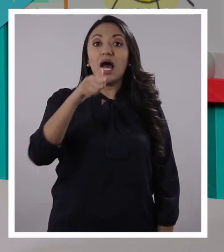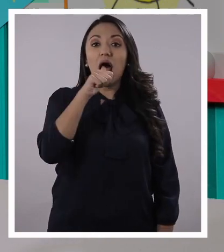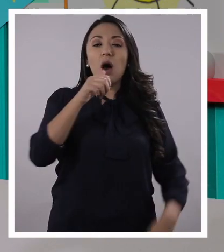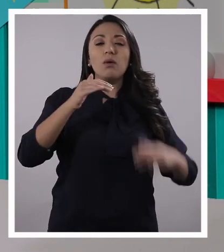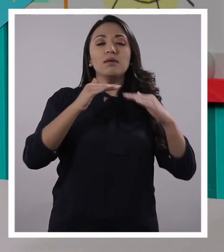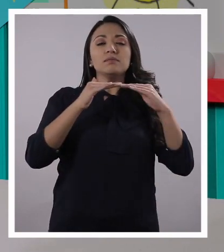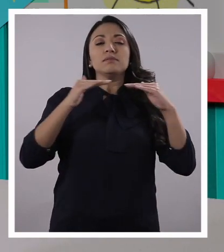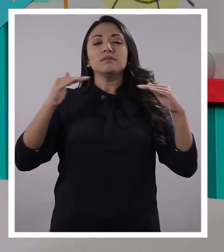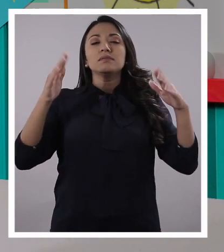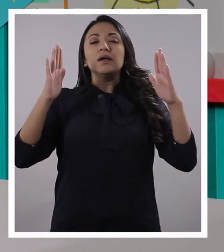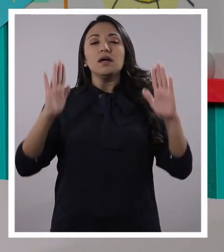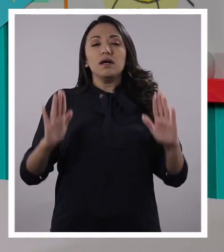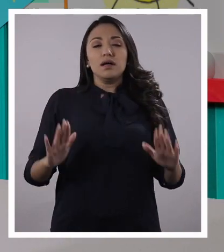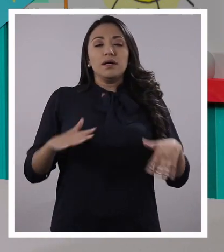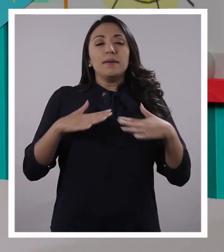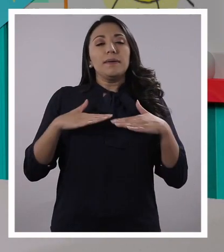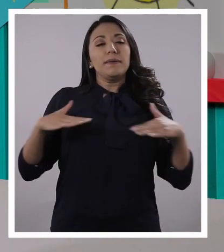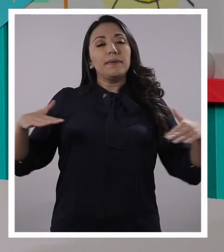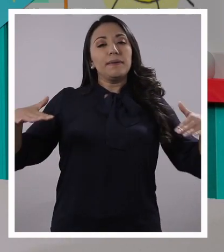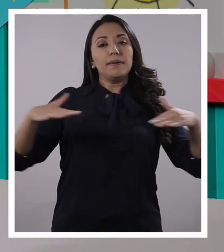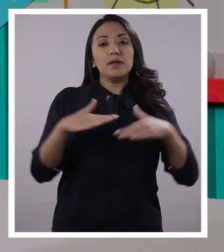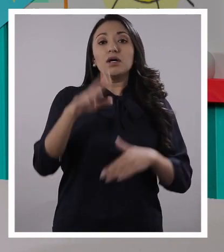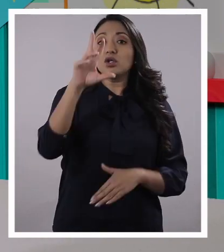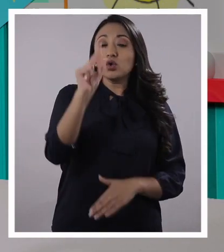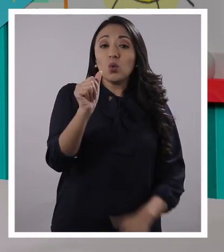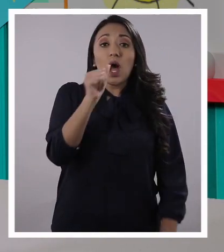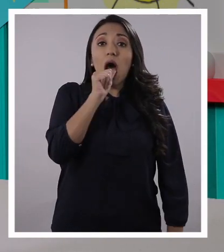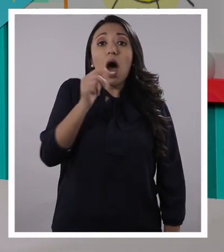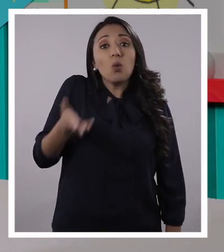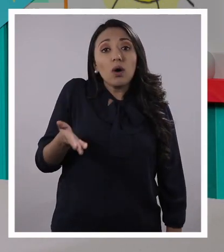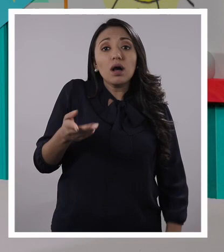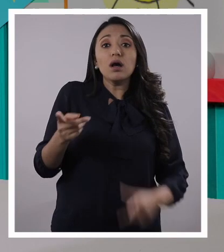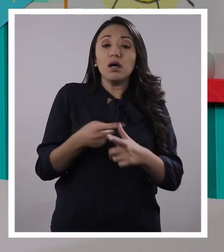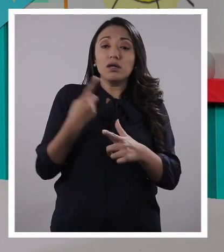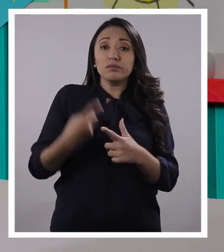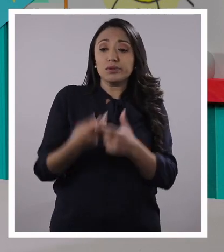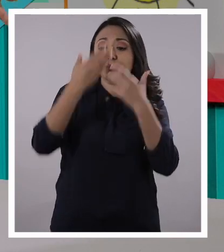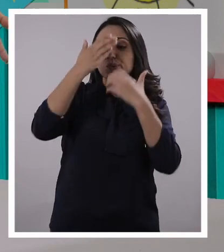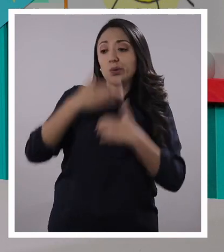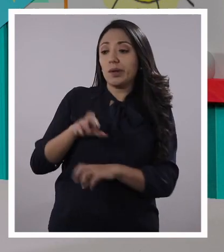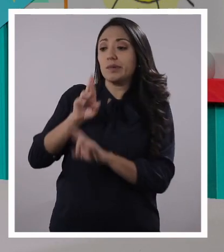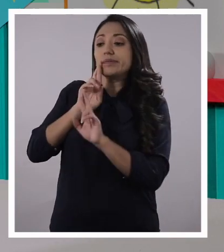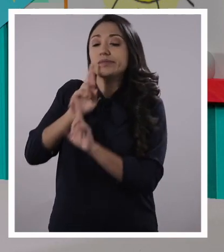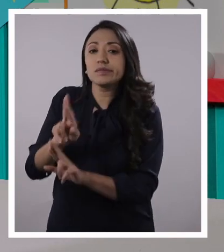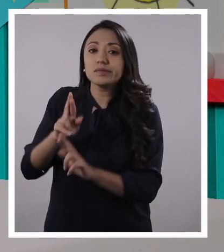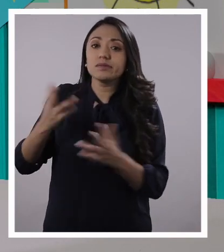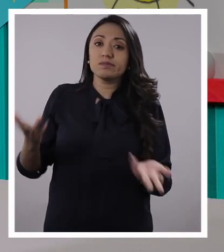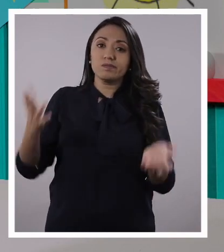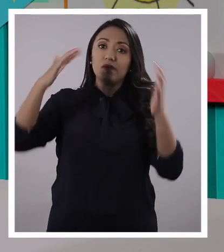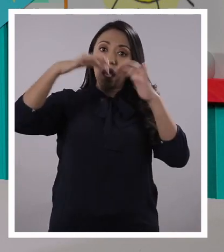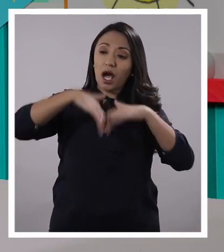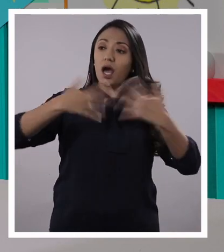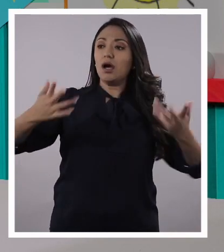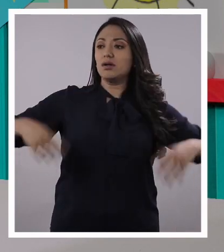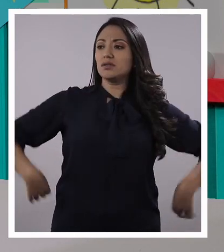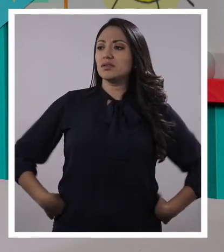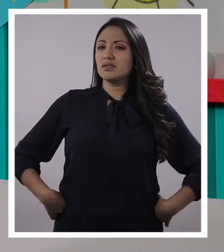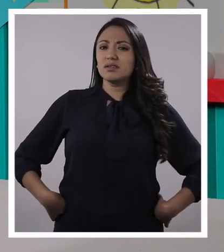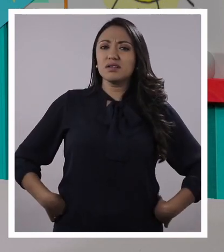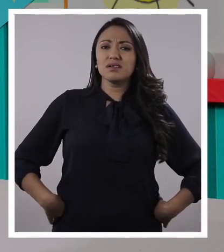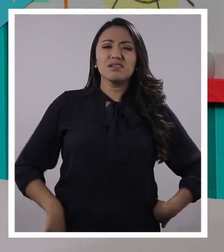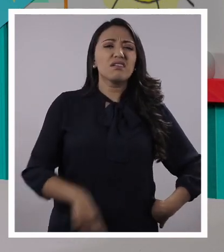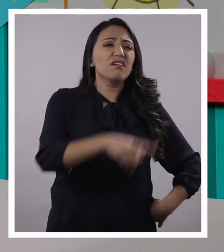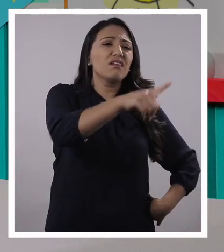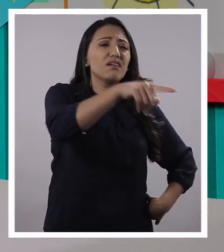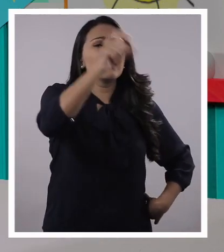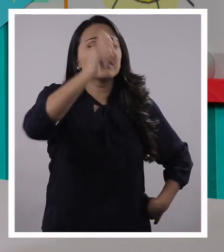equilibrio, en armonía. Y si no le das agua, nuestro cuerpo reacciona. Provocamos el caos, Panchito. Ajá, así como